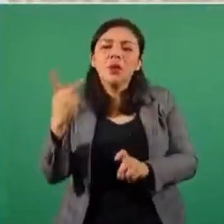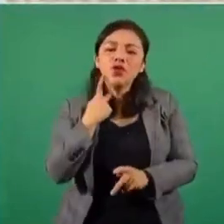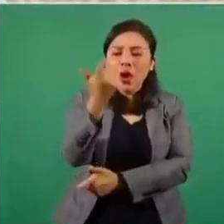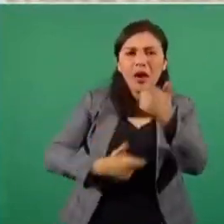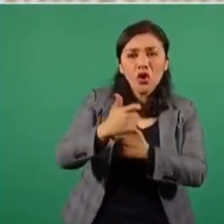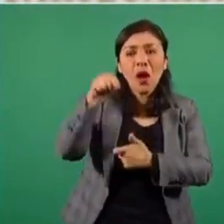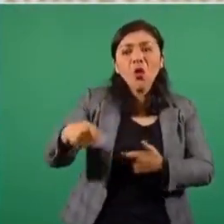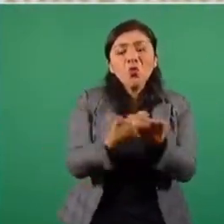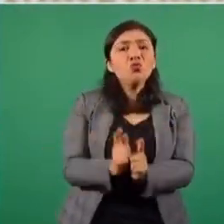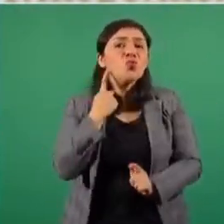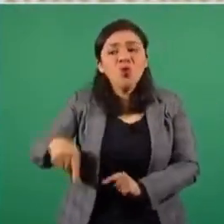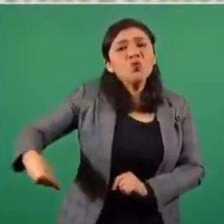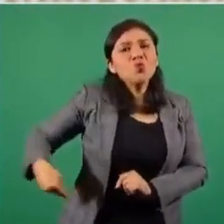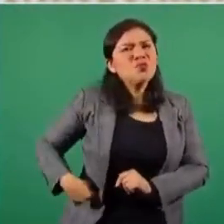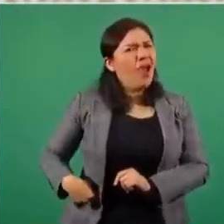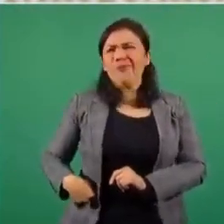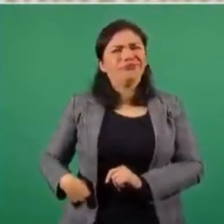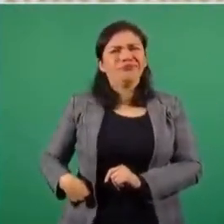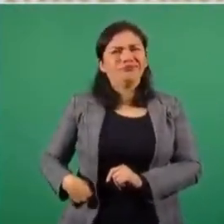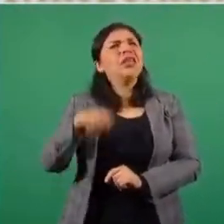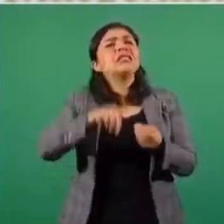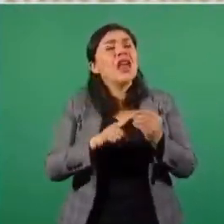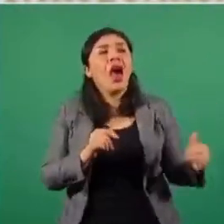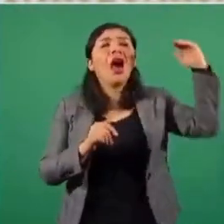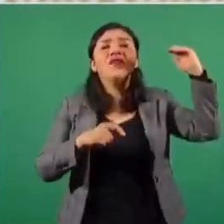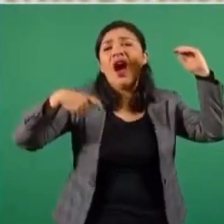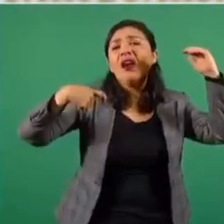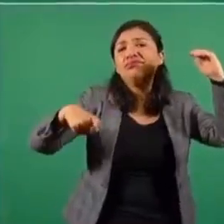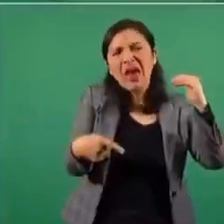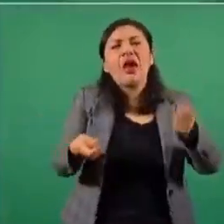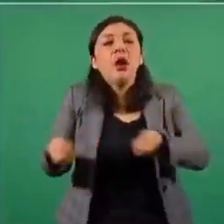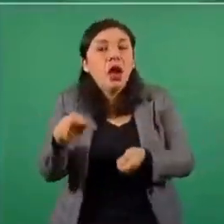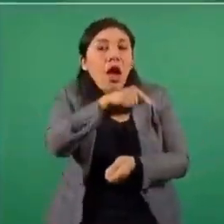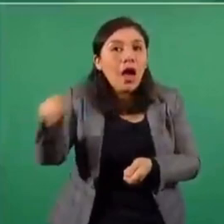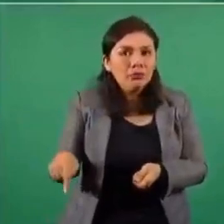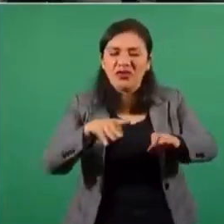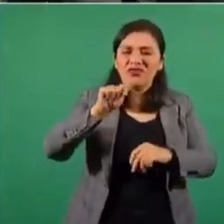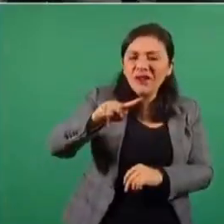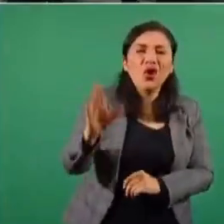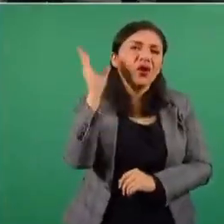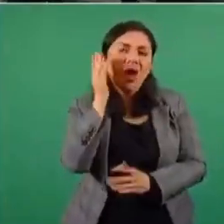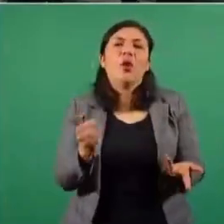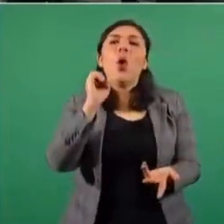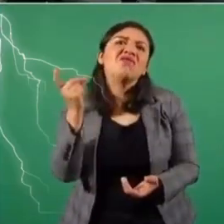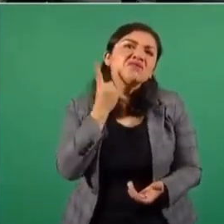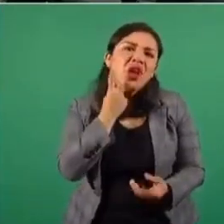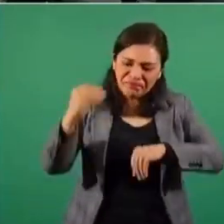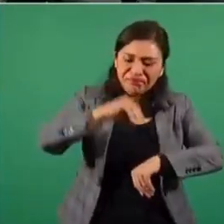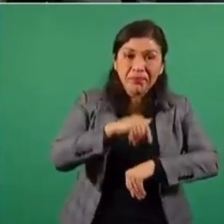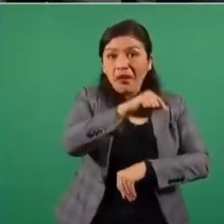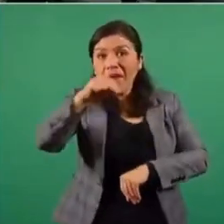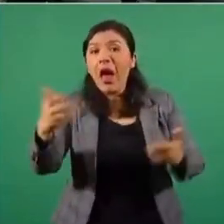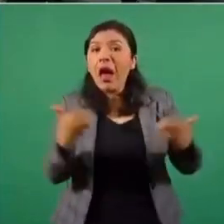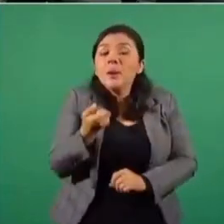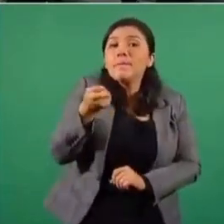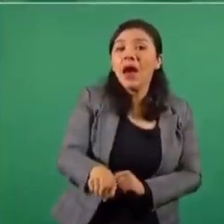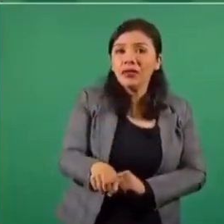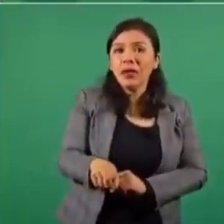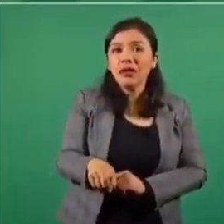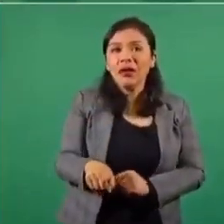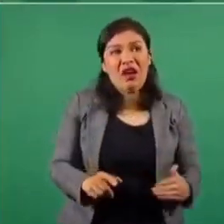No, los partidos eran instrumentos de los grupos de intereses creados, incluso los medios, los legisladores. Los que mandaban